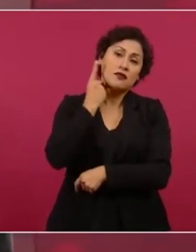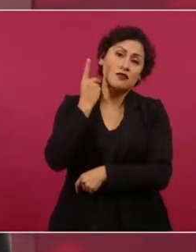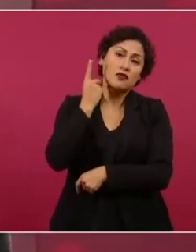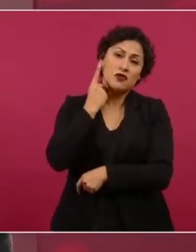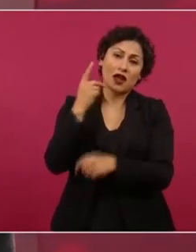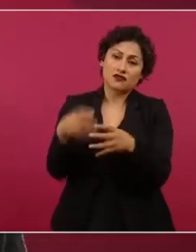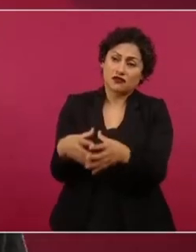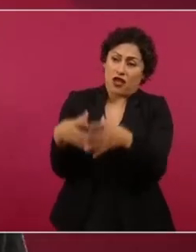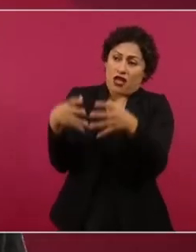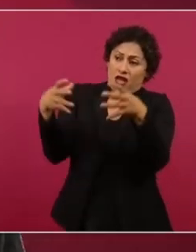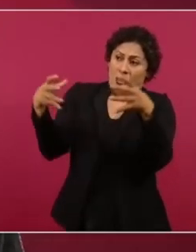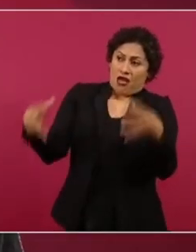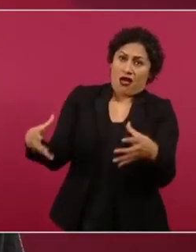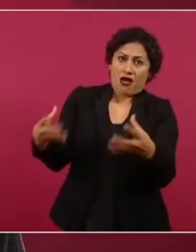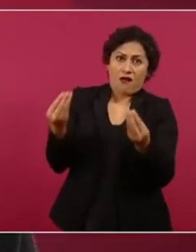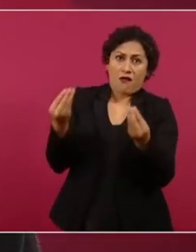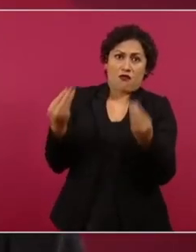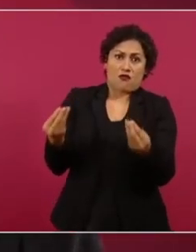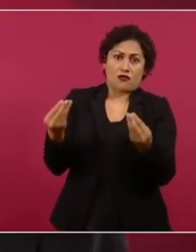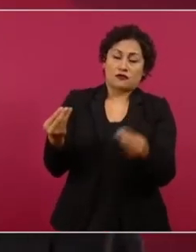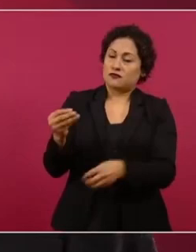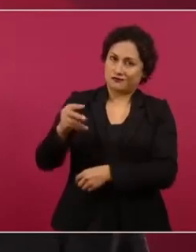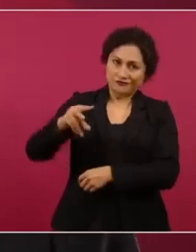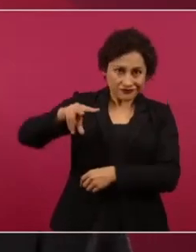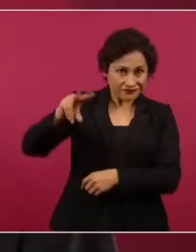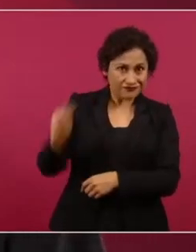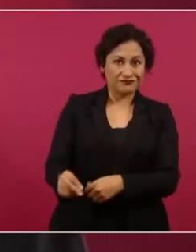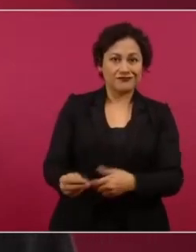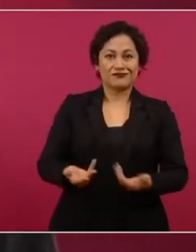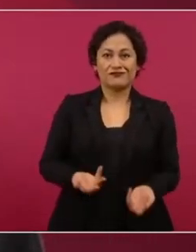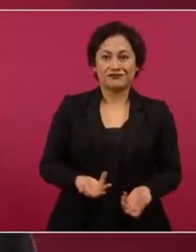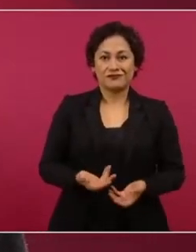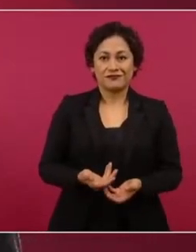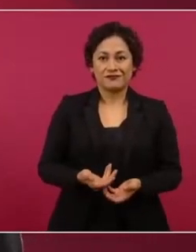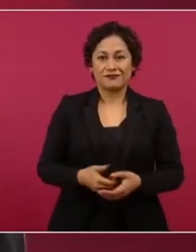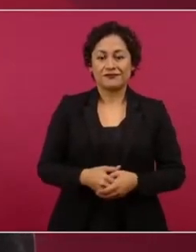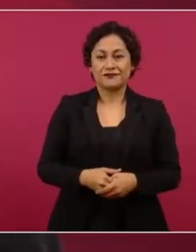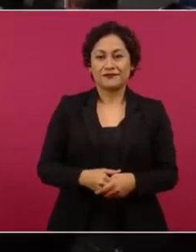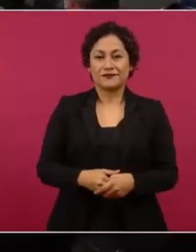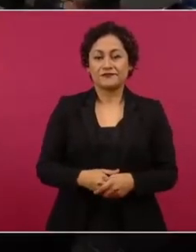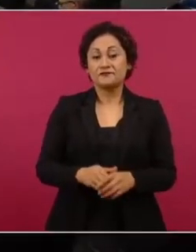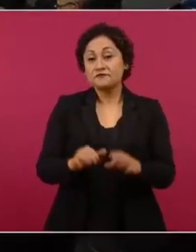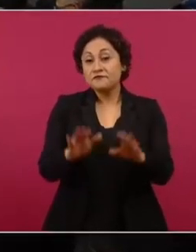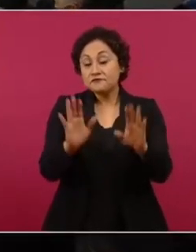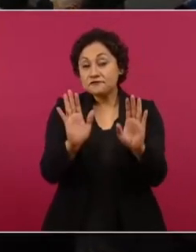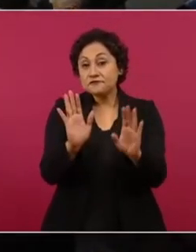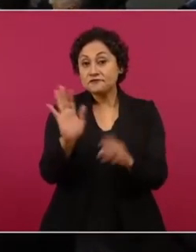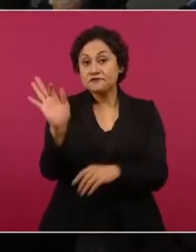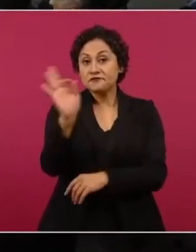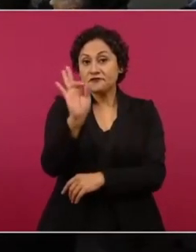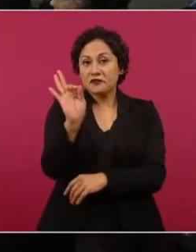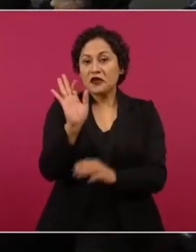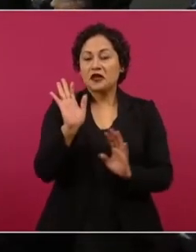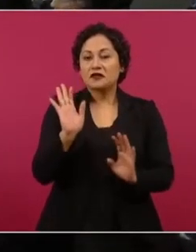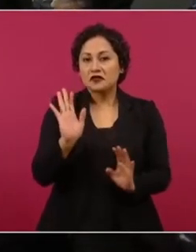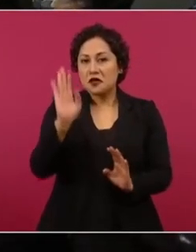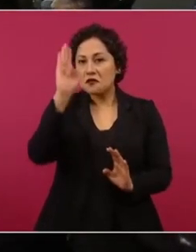sería cosa de ver. A lo mejor hoy lo podemos